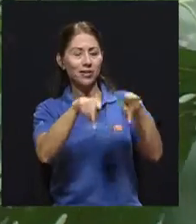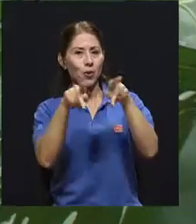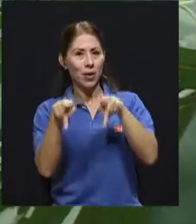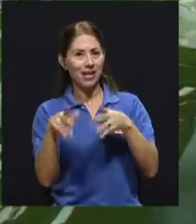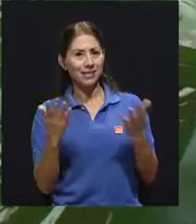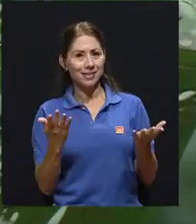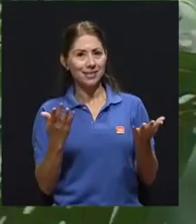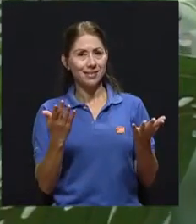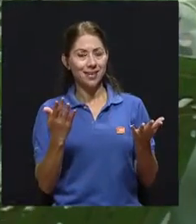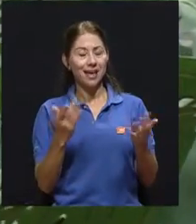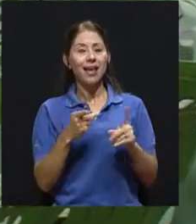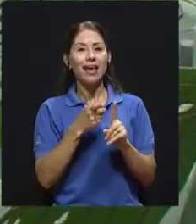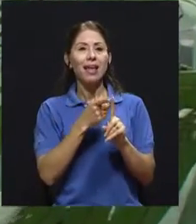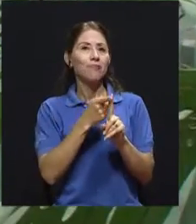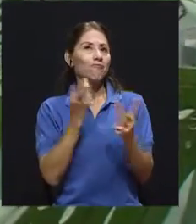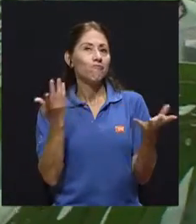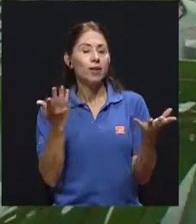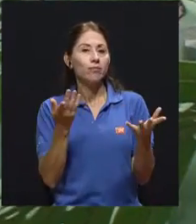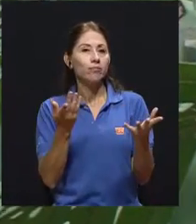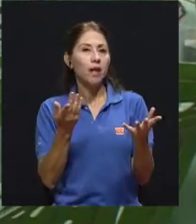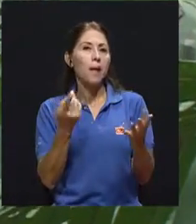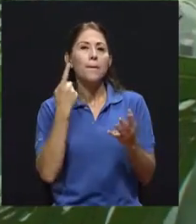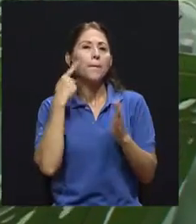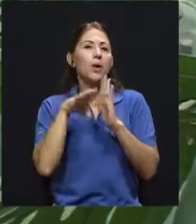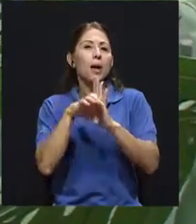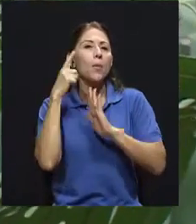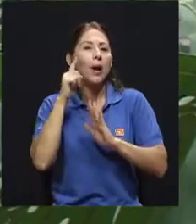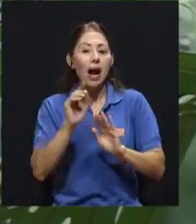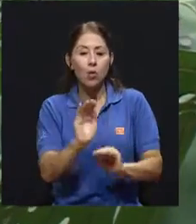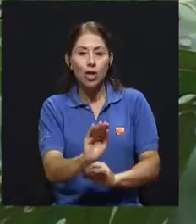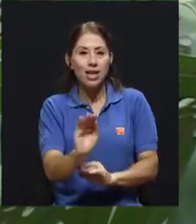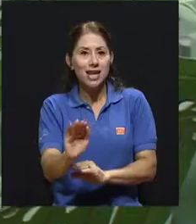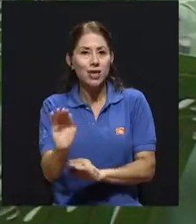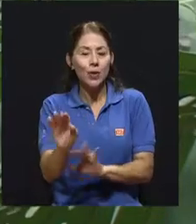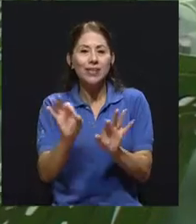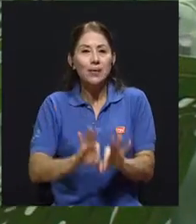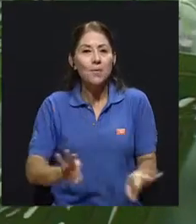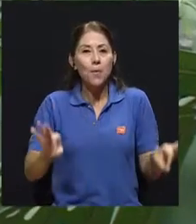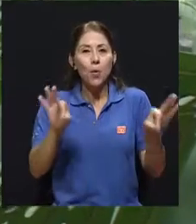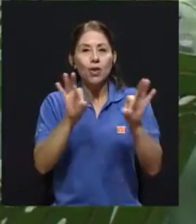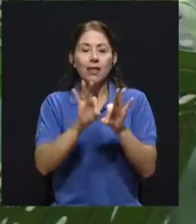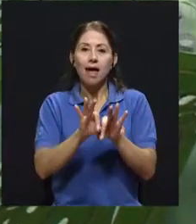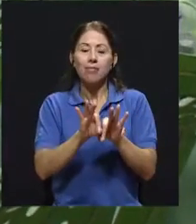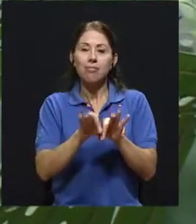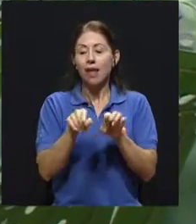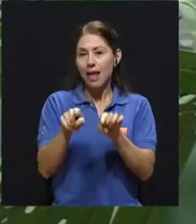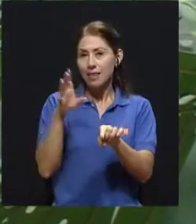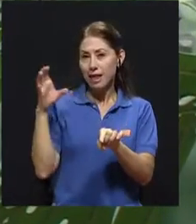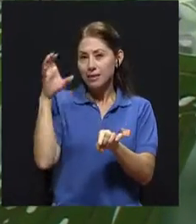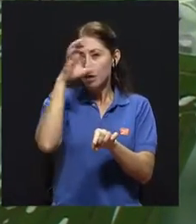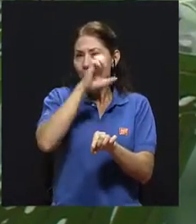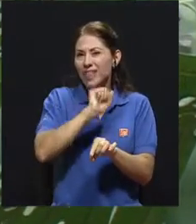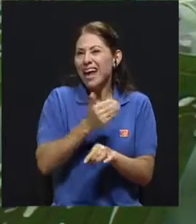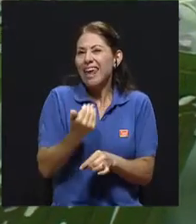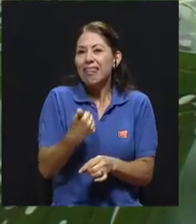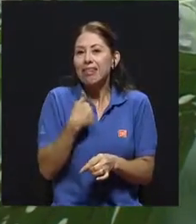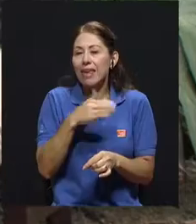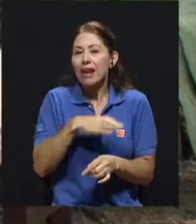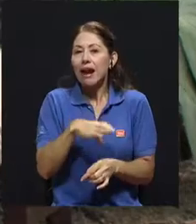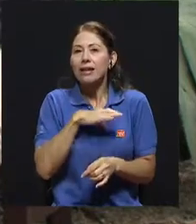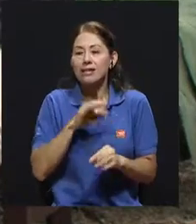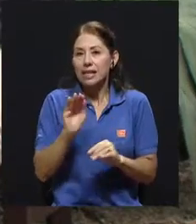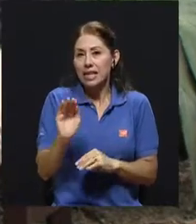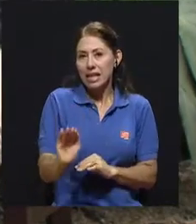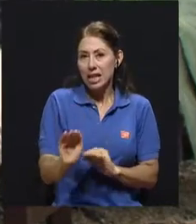Tempranamente, lo relevante es para un niño reconocerse lo que tiene de niño, por ejemplo, si lo vamos a ver en términos de identidad de género,